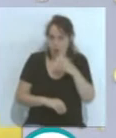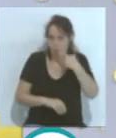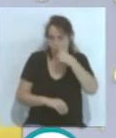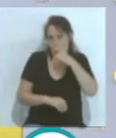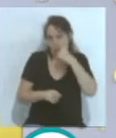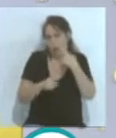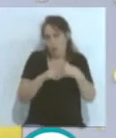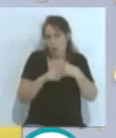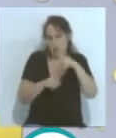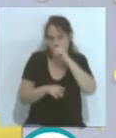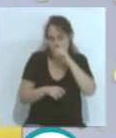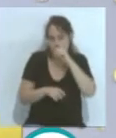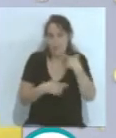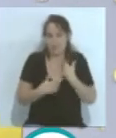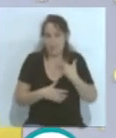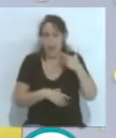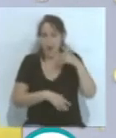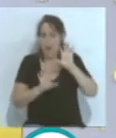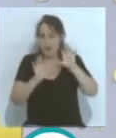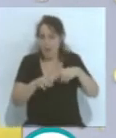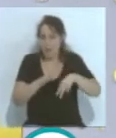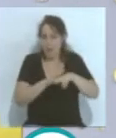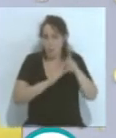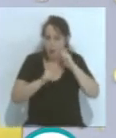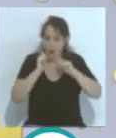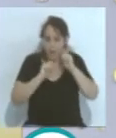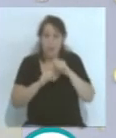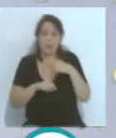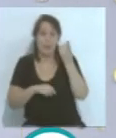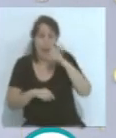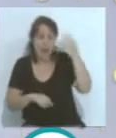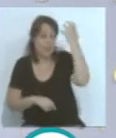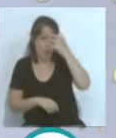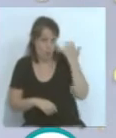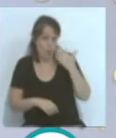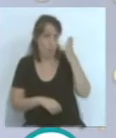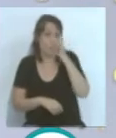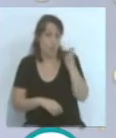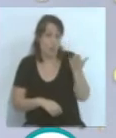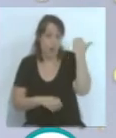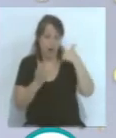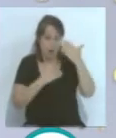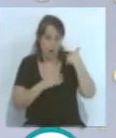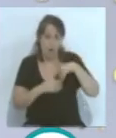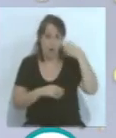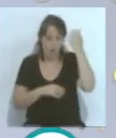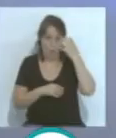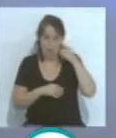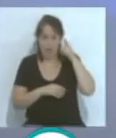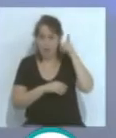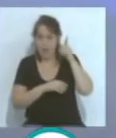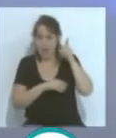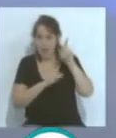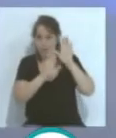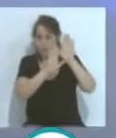siempre le tiene mucho cariño al Cádiz, así que bueno. Y al Super Depor, estuvo también en Coruña cuando Carlitos Cariño estaba en la